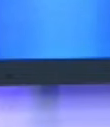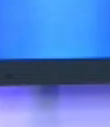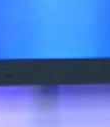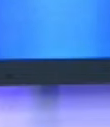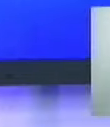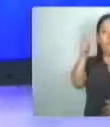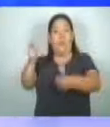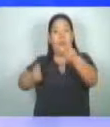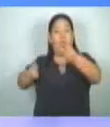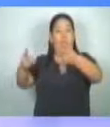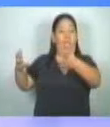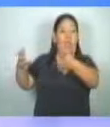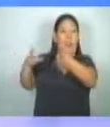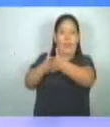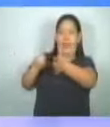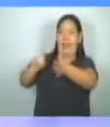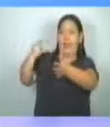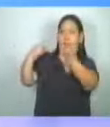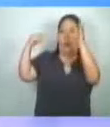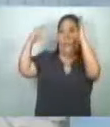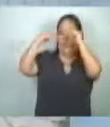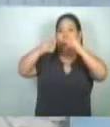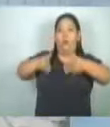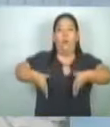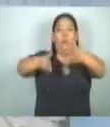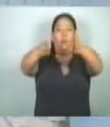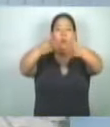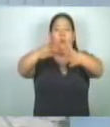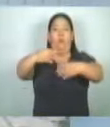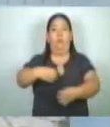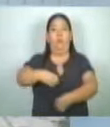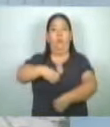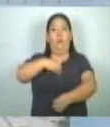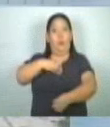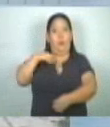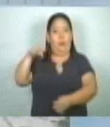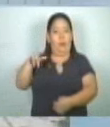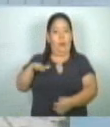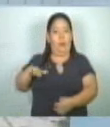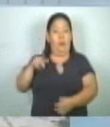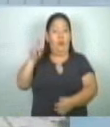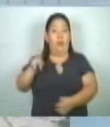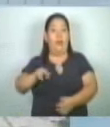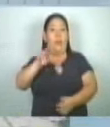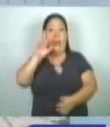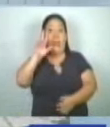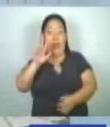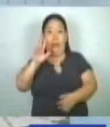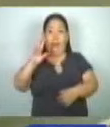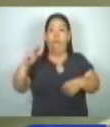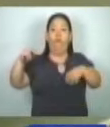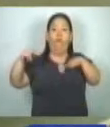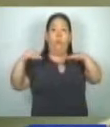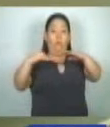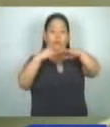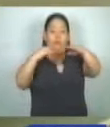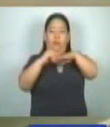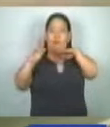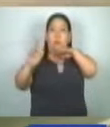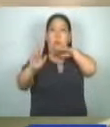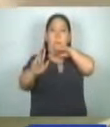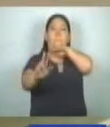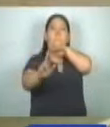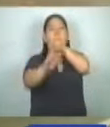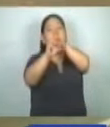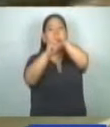a mostrar ocurrió anoche en la calle Chiltiupán de Ciudad Merliote, en Santa Tecla. Tres personas que intentaban cruzar la vía fueron embestidos por un